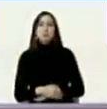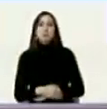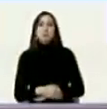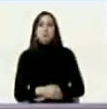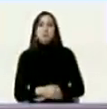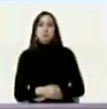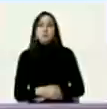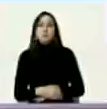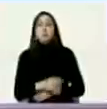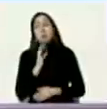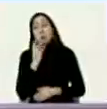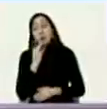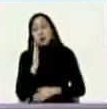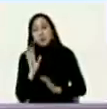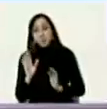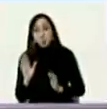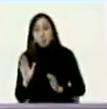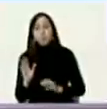por ejemplo